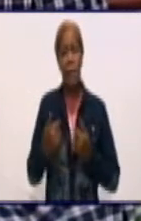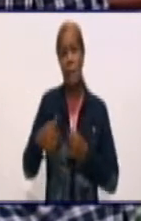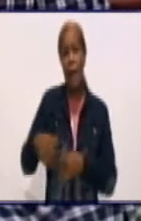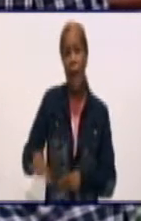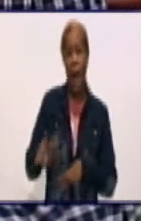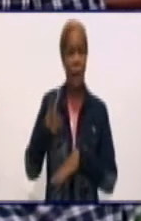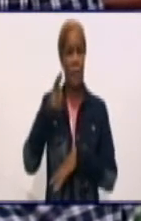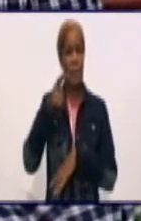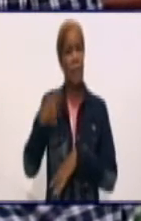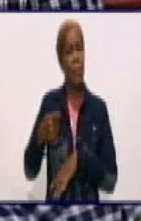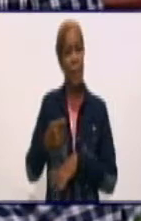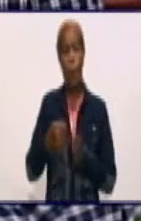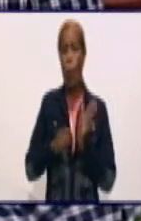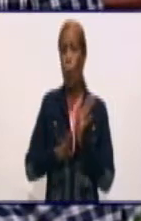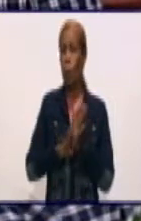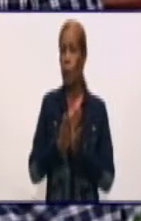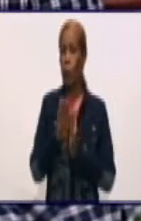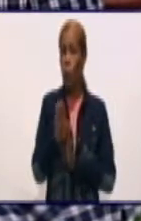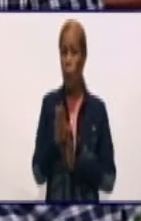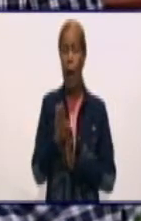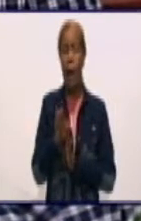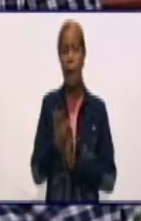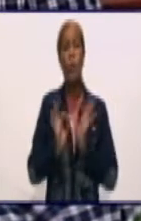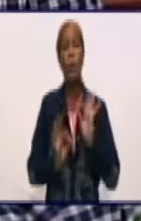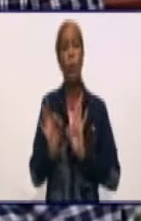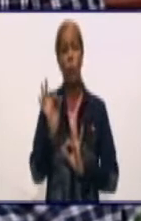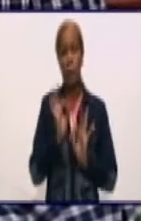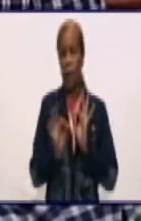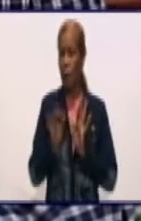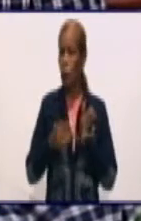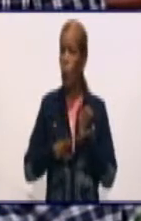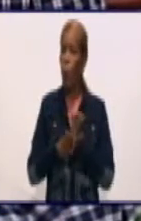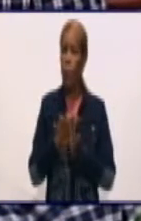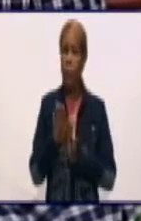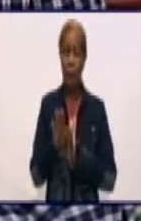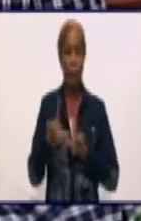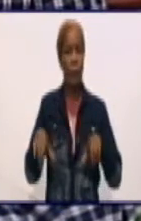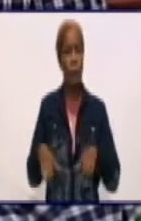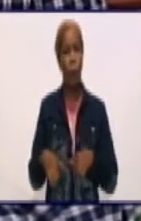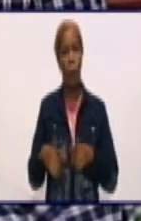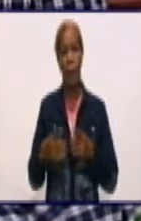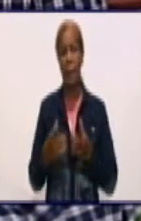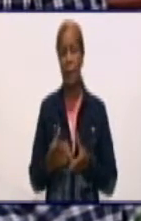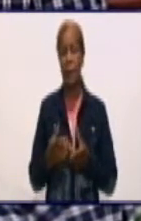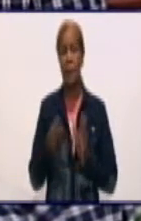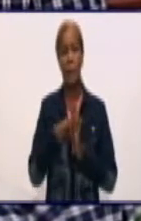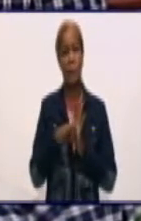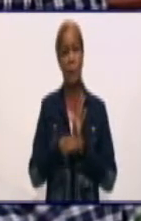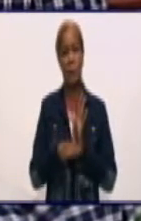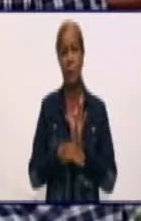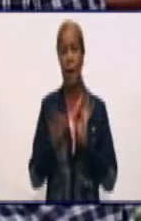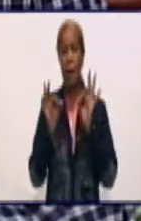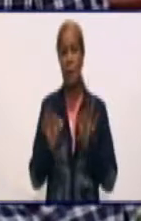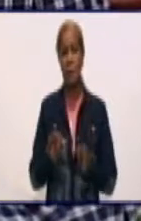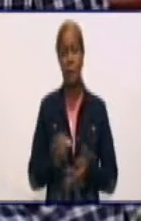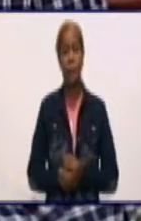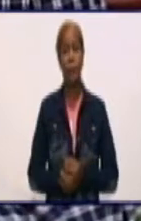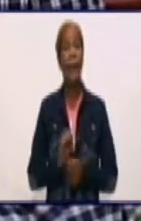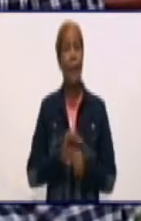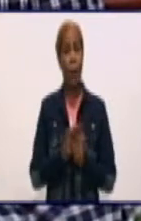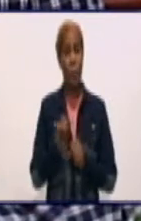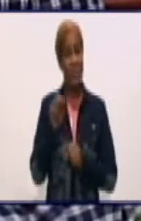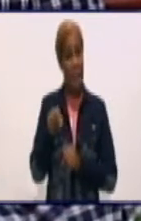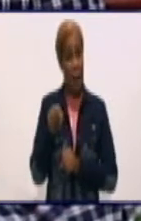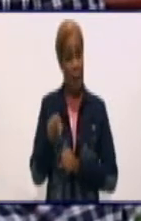Tenemos que seguir cuidándonos. Tenemos que seguir cumpliendo con las medidas establecidas por las autoridades sanitarias. La COVID está